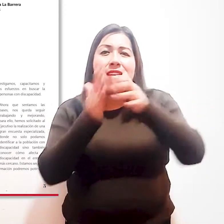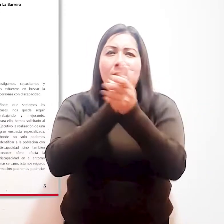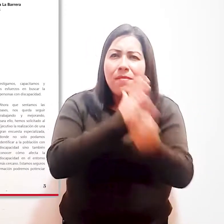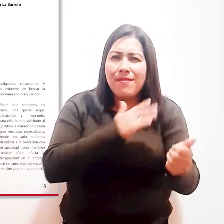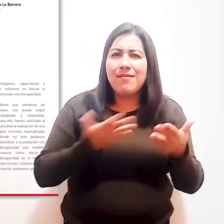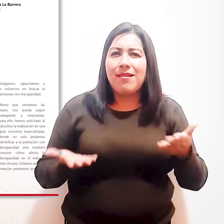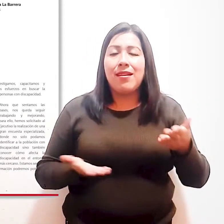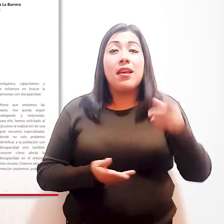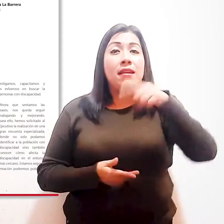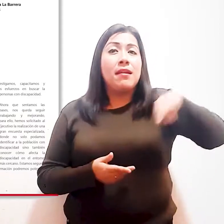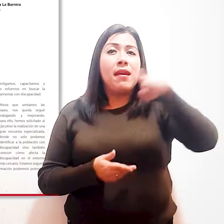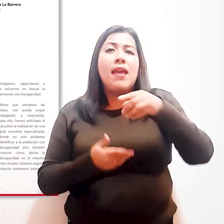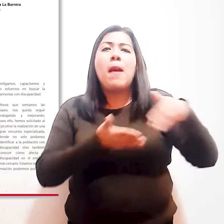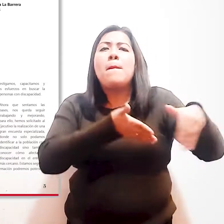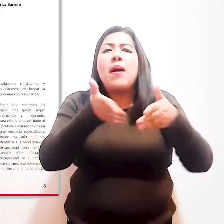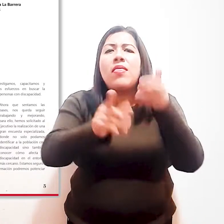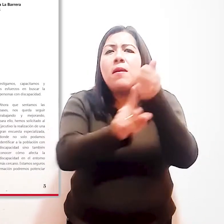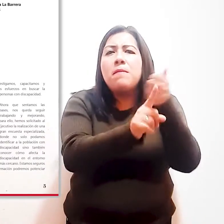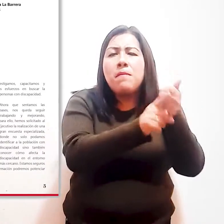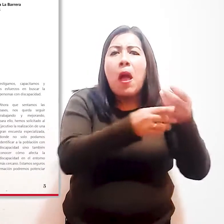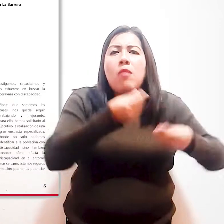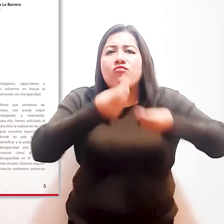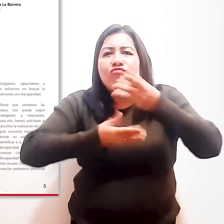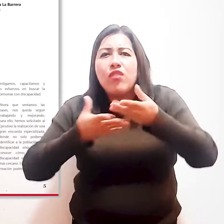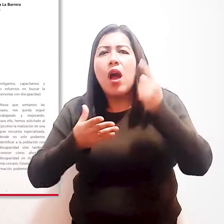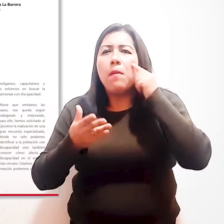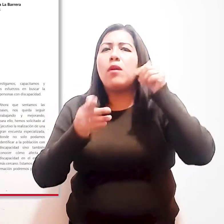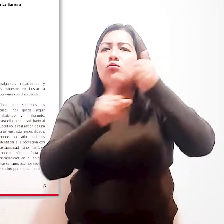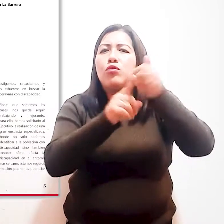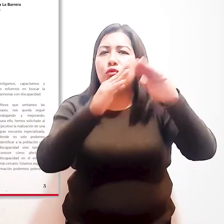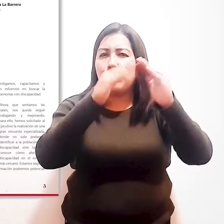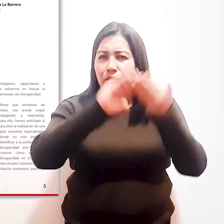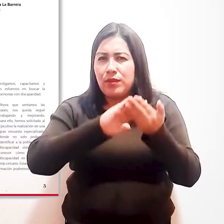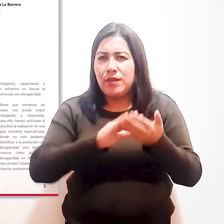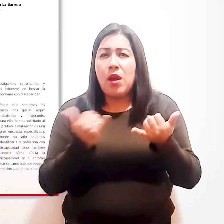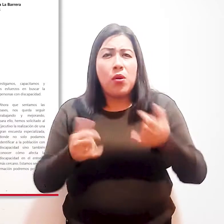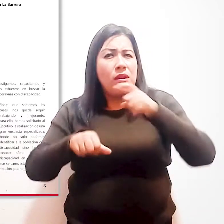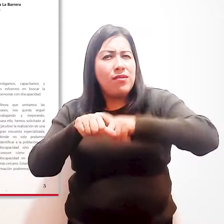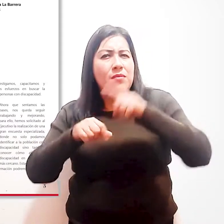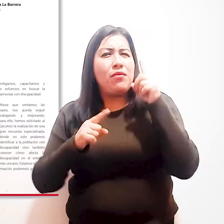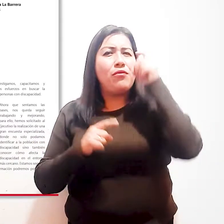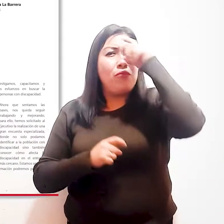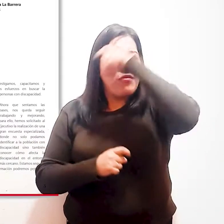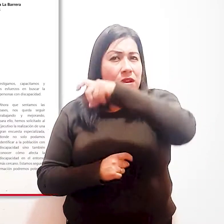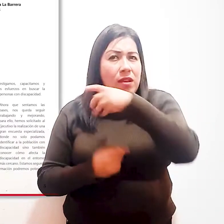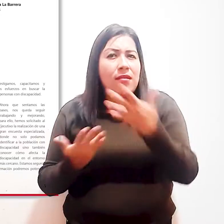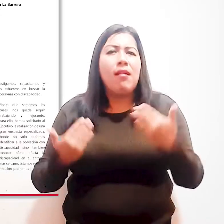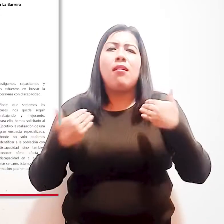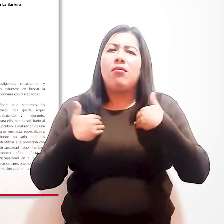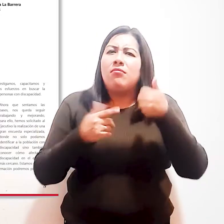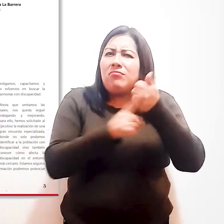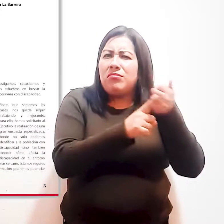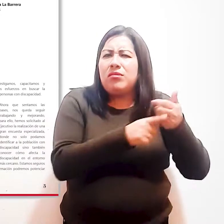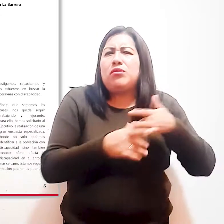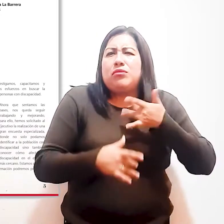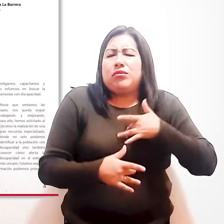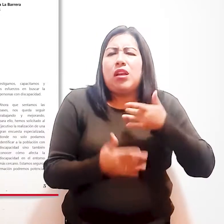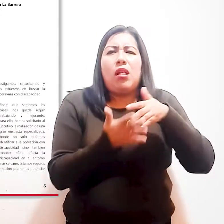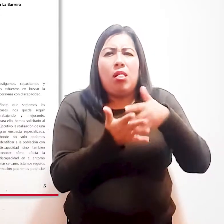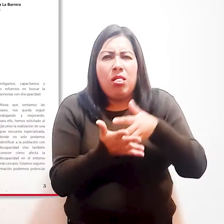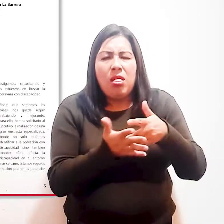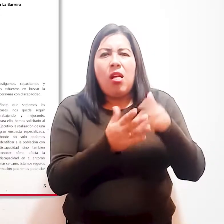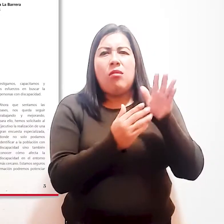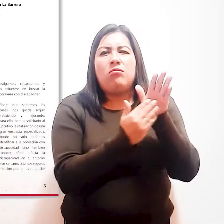contribuyen de diferentes maneras a sus comunidades. En tiempos de crisis pueden ser vulnerables a la discriminación,